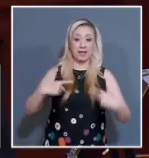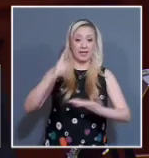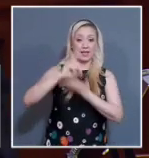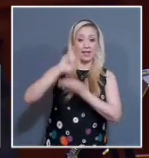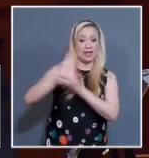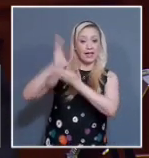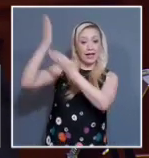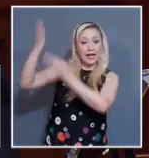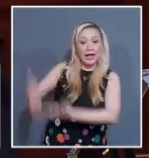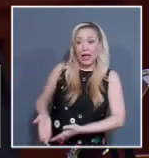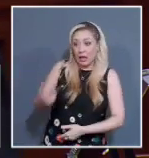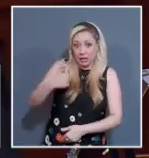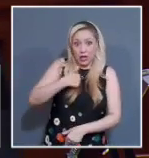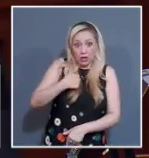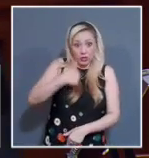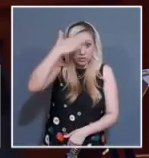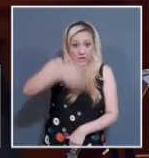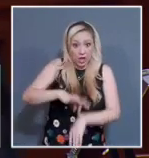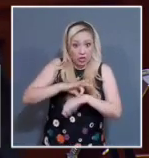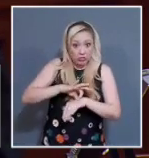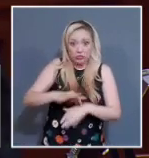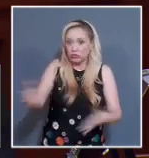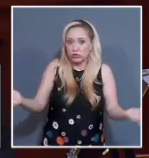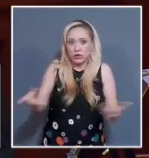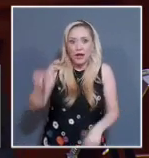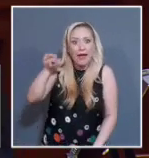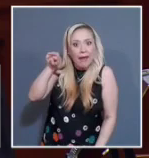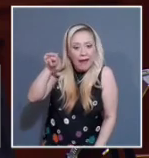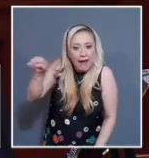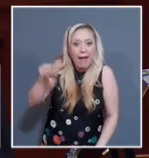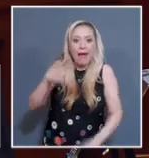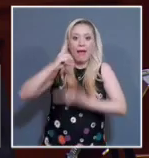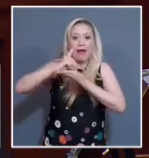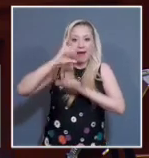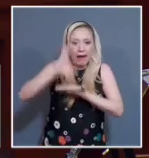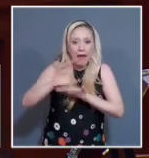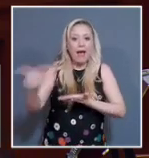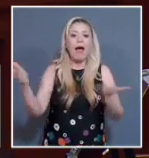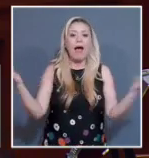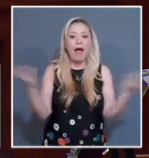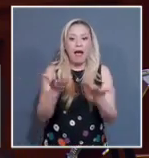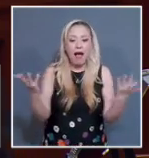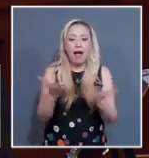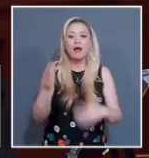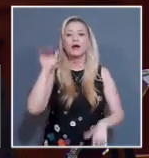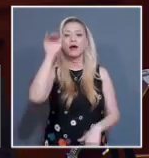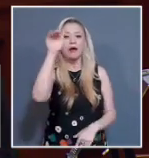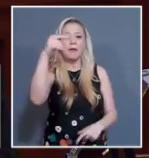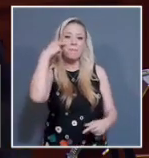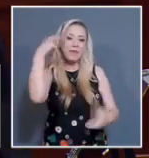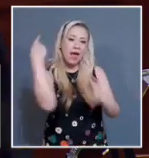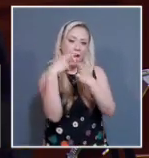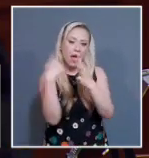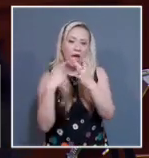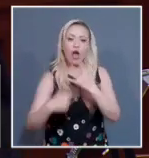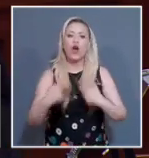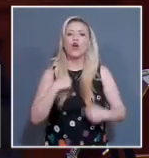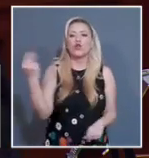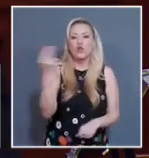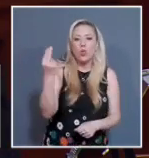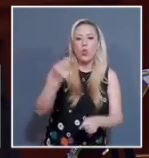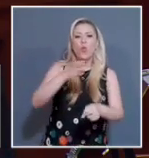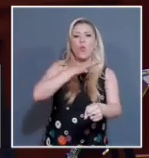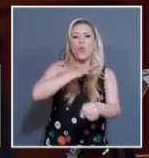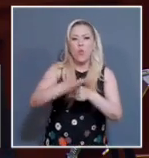Les toca a ellas y a ellos establecer en relación con las normas que inciden en su esfera